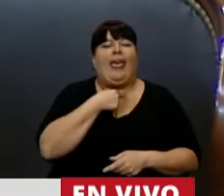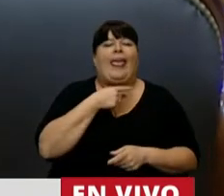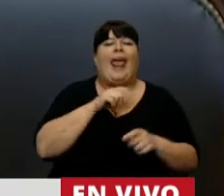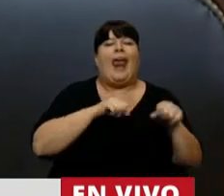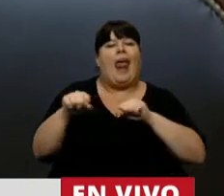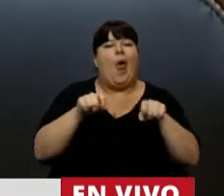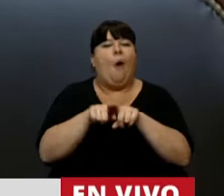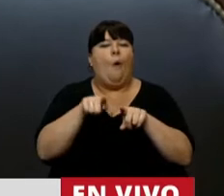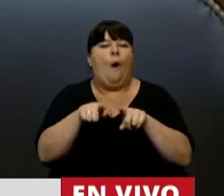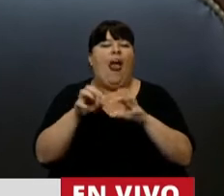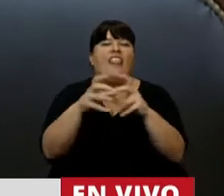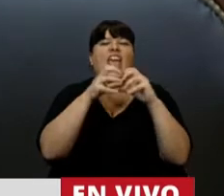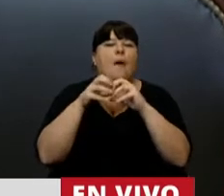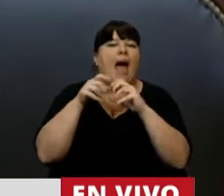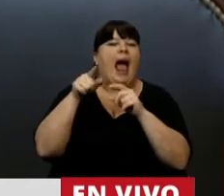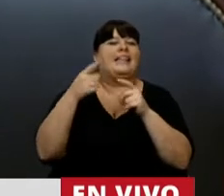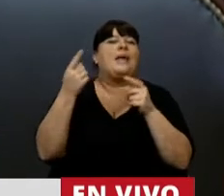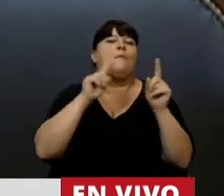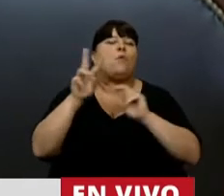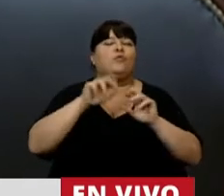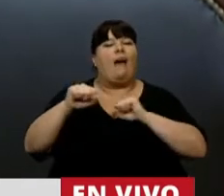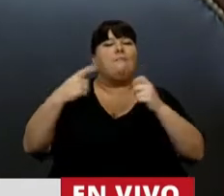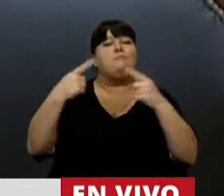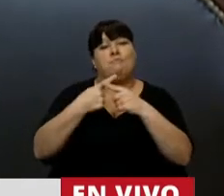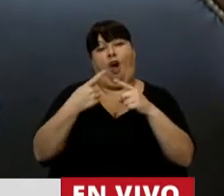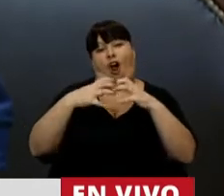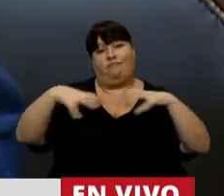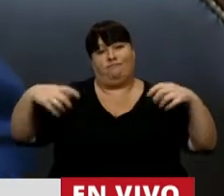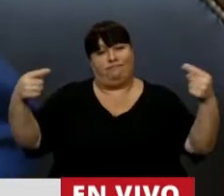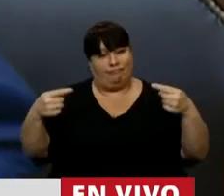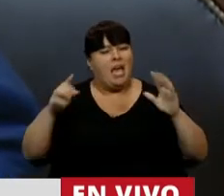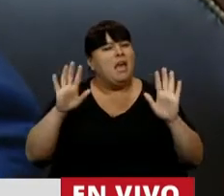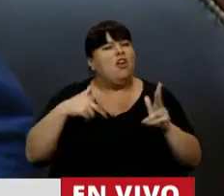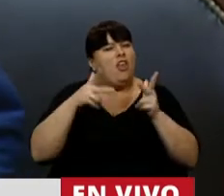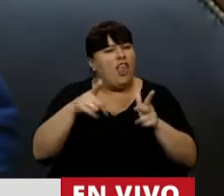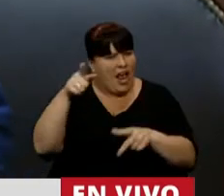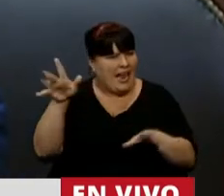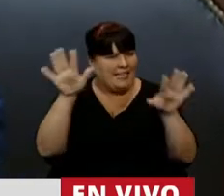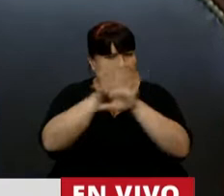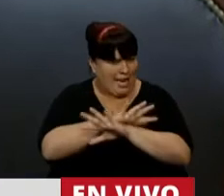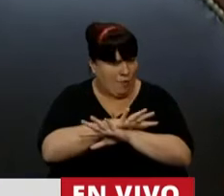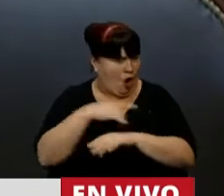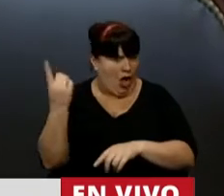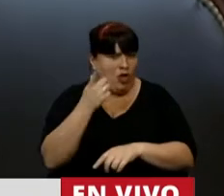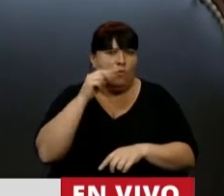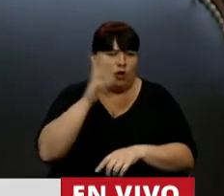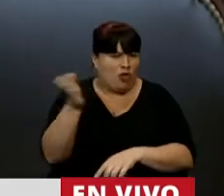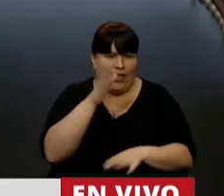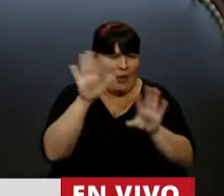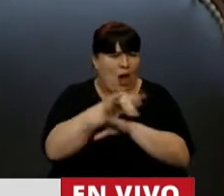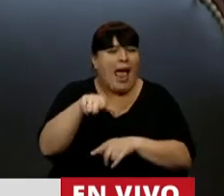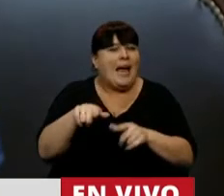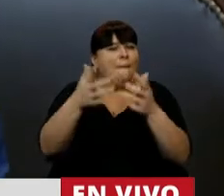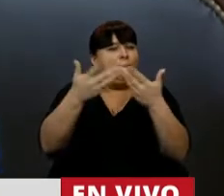meter este debate en la grieta. Y yo solo decirles que me parece que están equivocados y equivocadas. Este